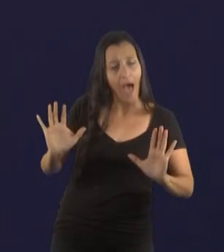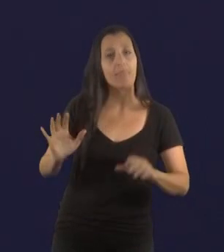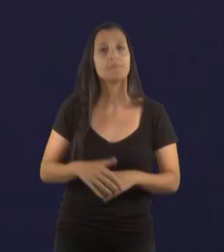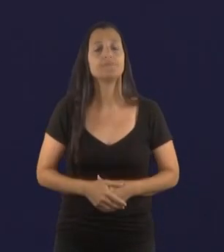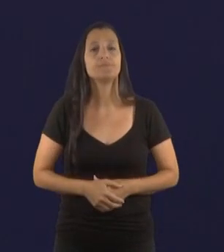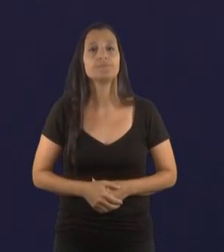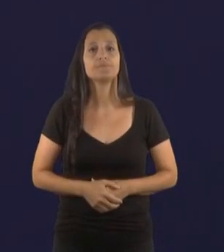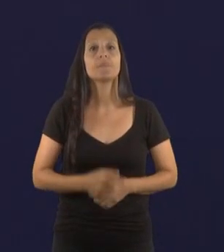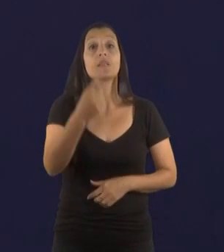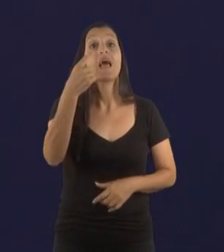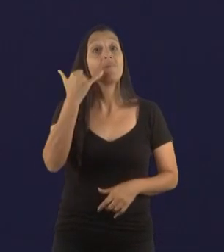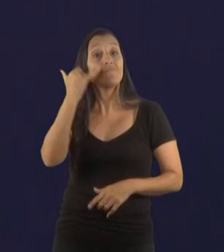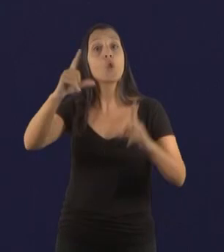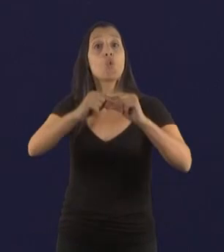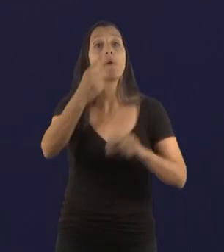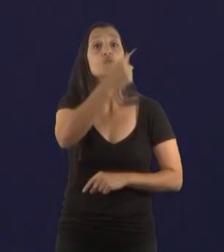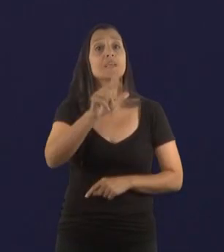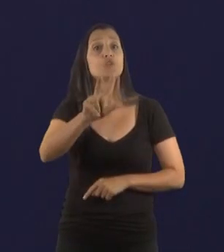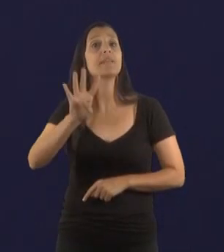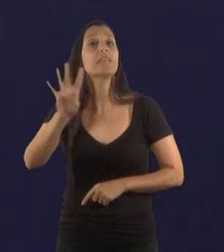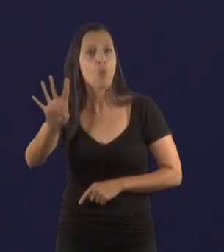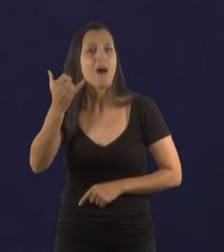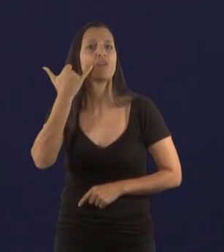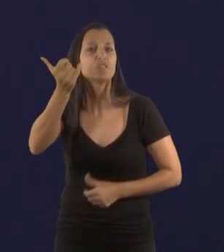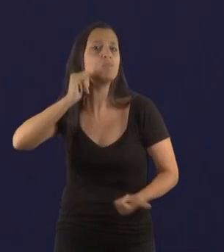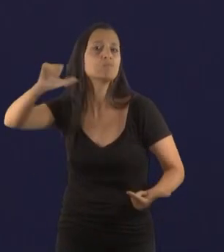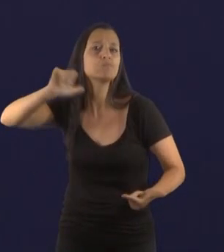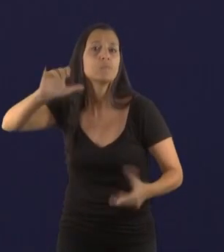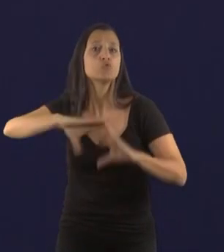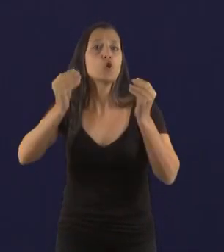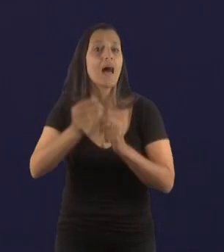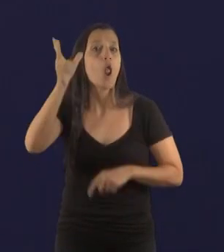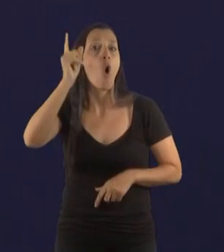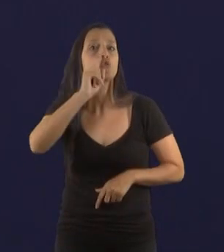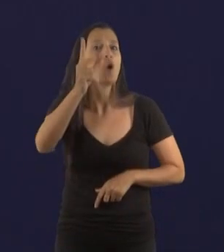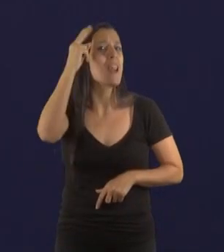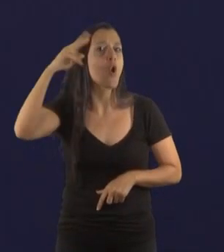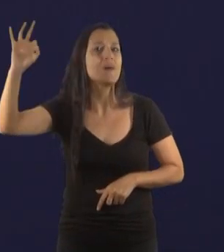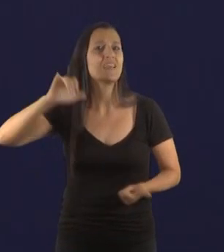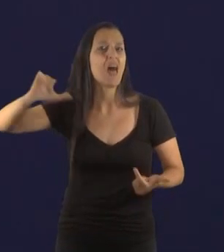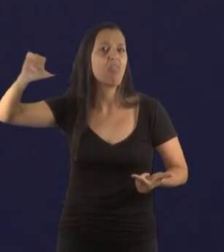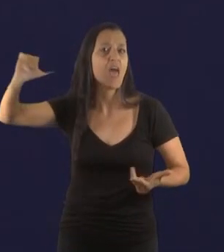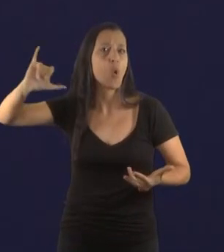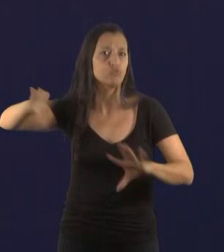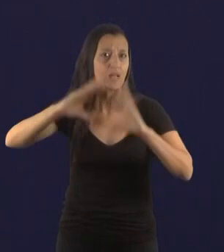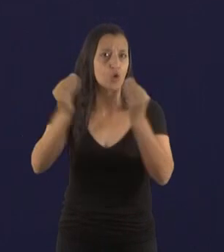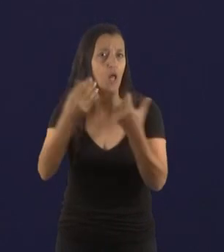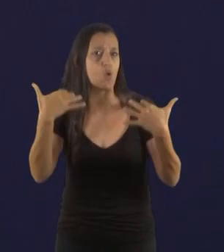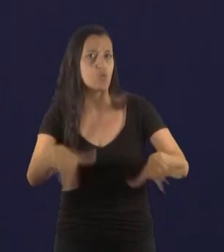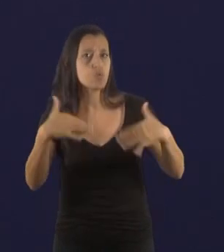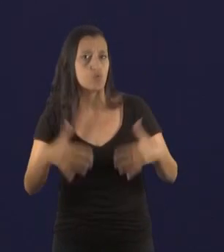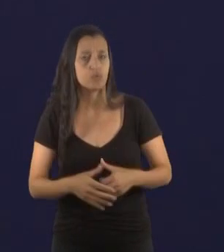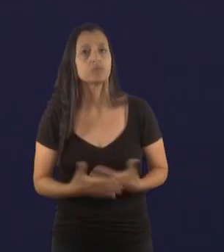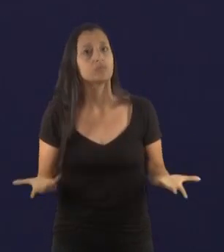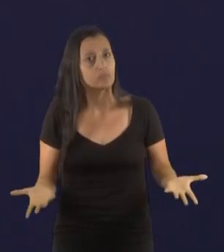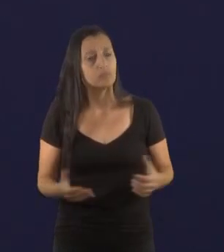la línea 134 se han recibido 8.900 denuncias y hay